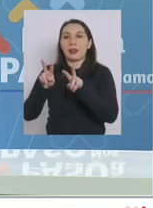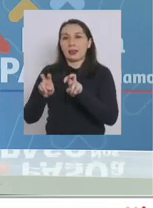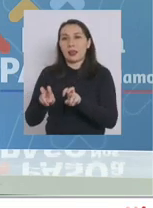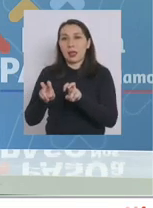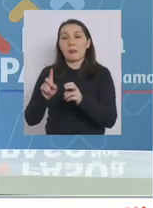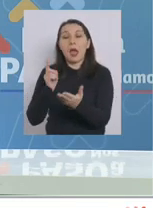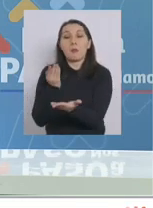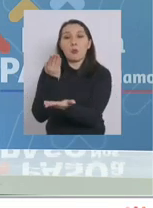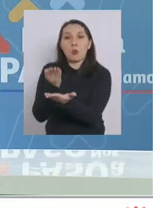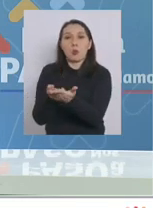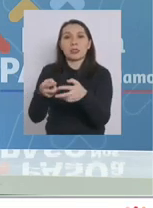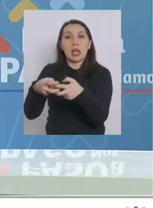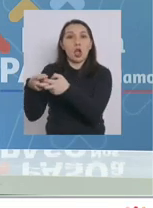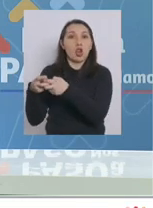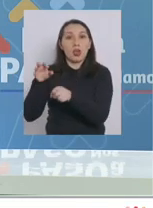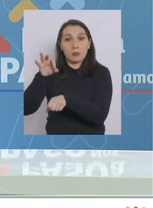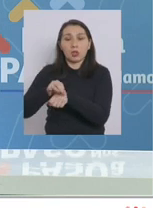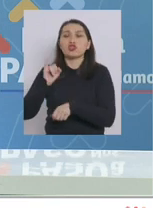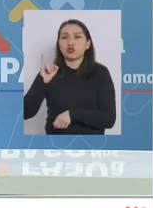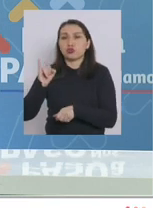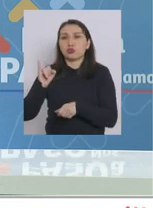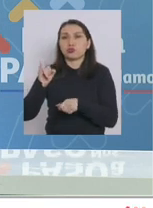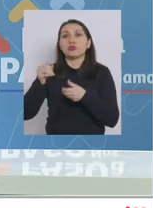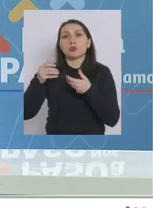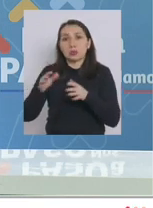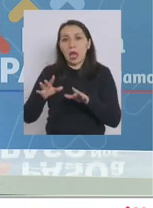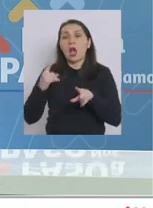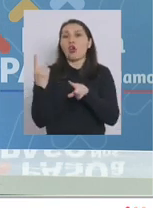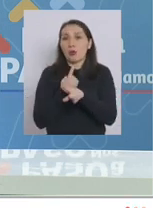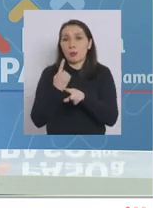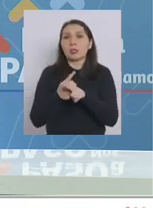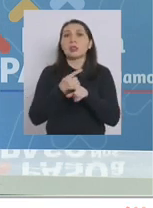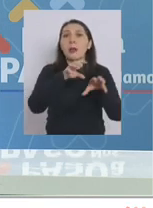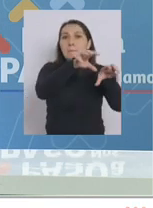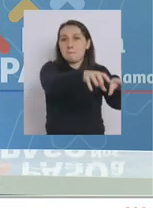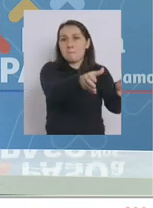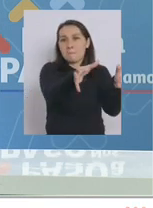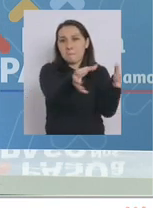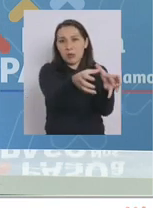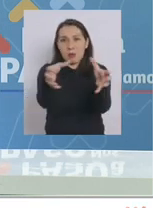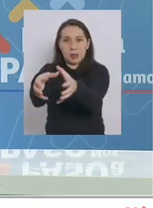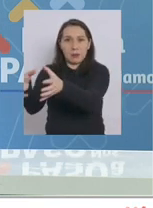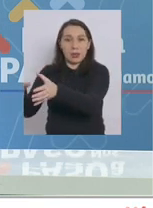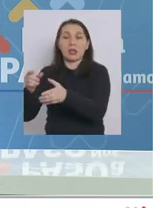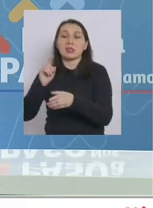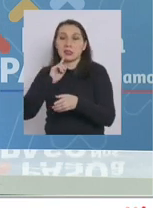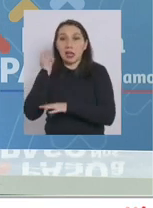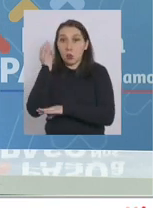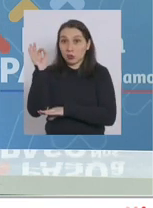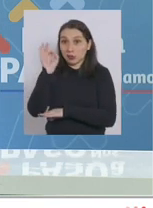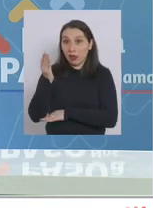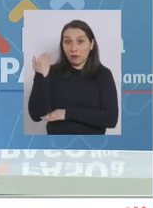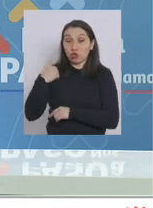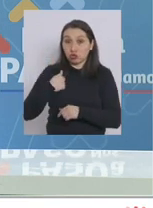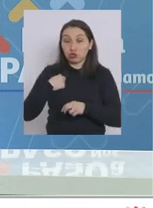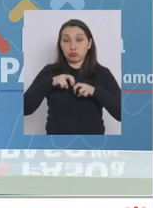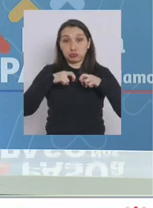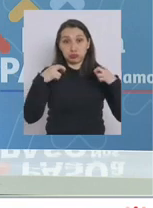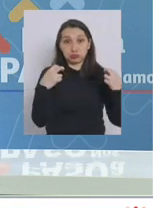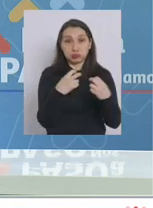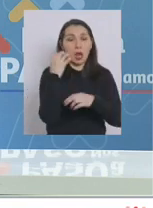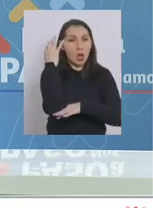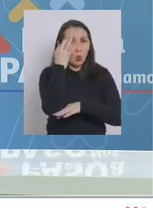relación a la propuesta del colegio médico sí fue conversada en varias mesas de hecho en la mesa donde yo me encontré